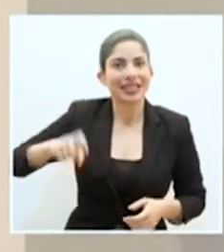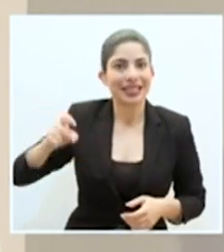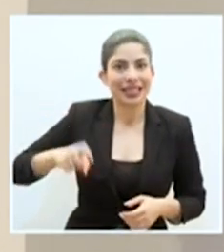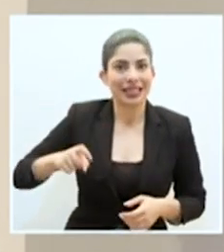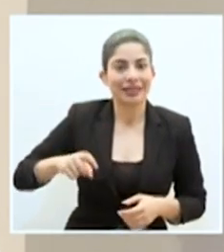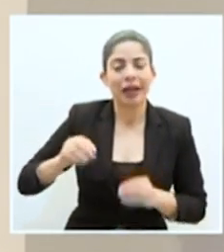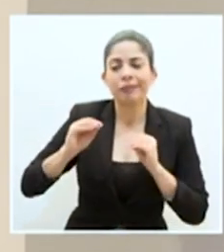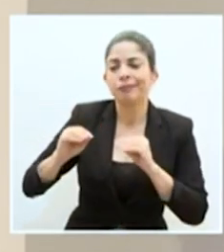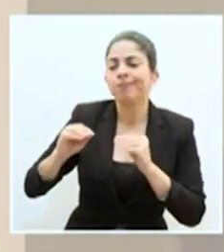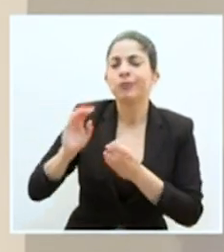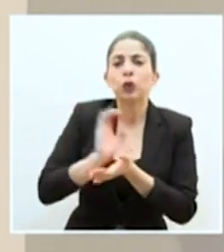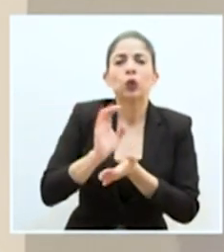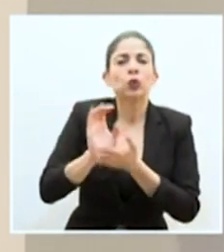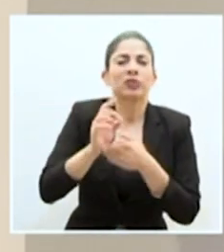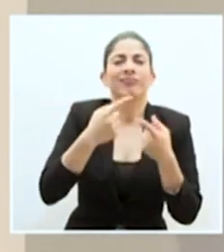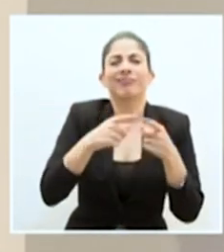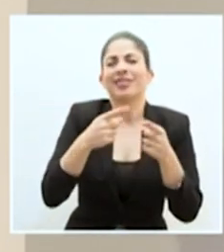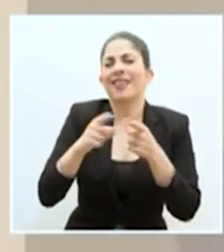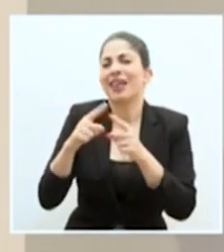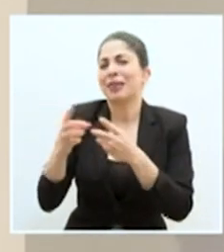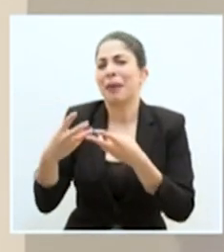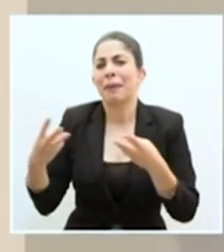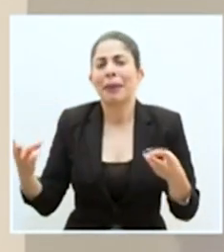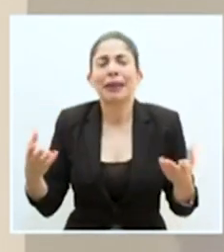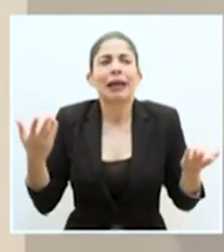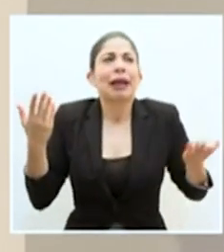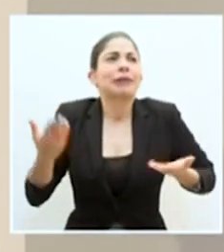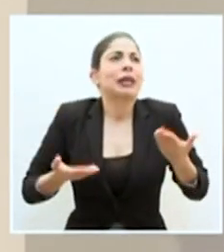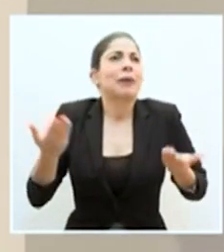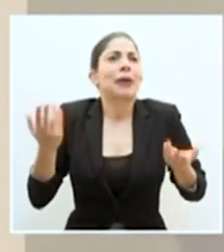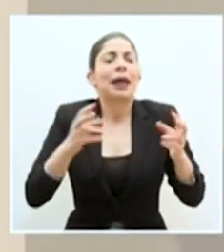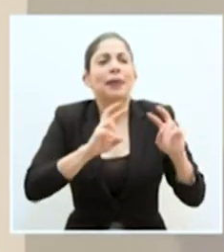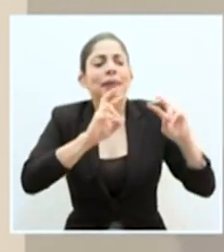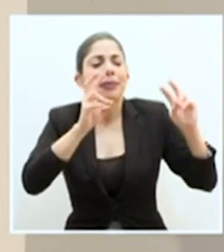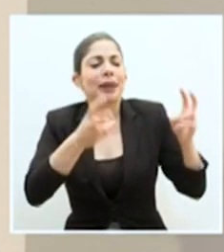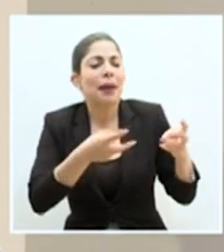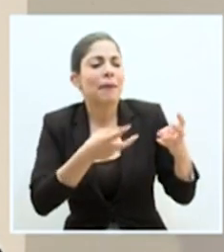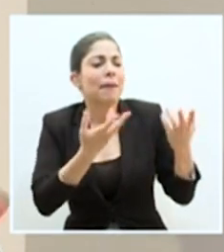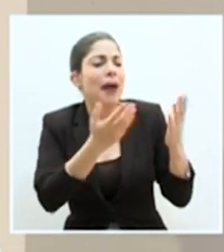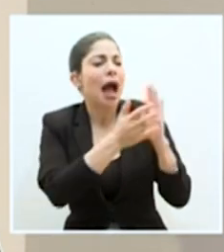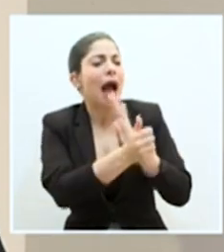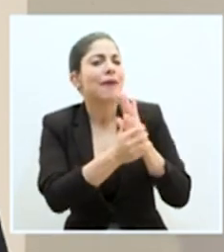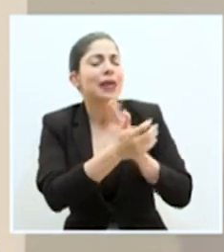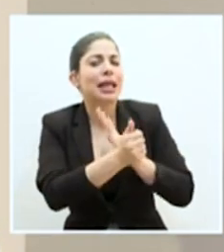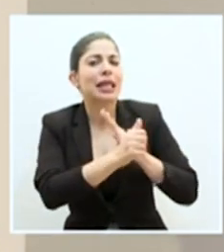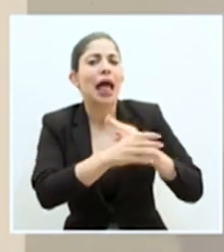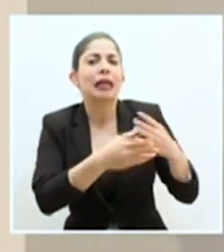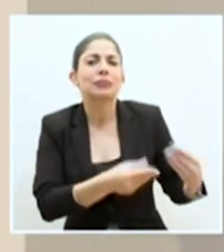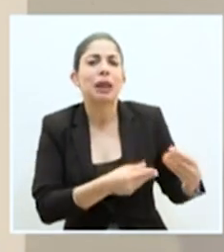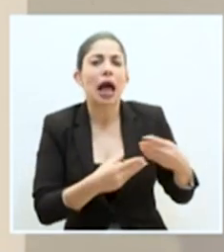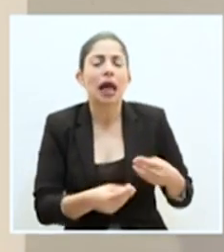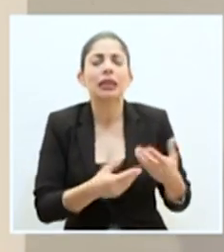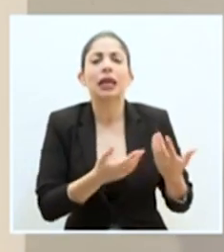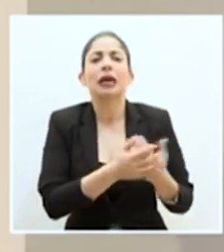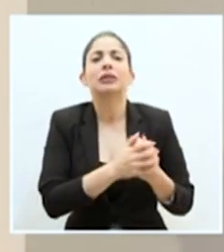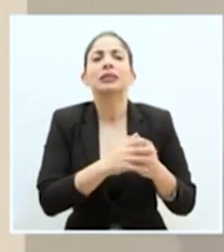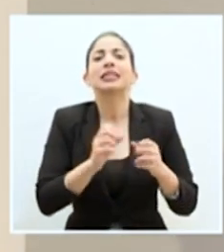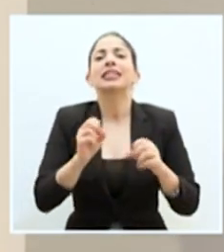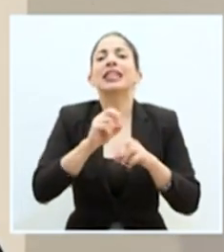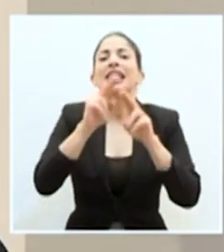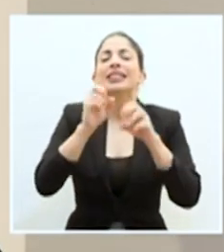cursos de diferentes materias, pueden ser los temas de habilidades blandas, pueden ser temas como